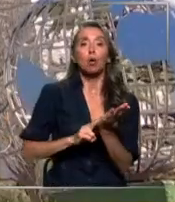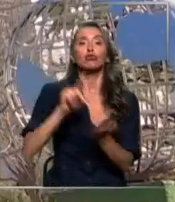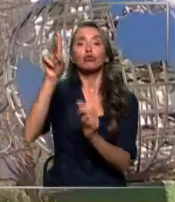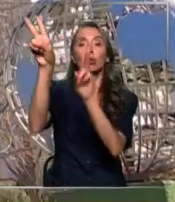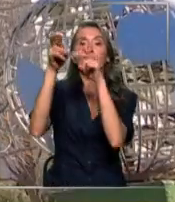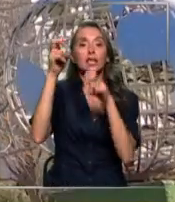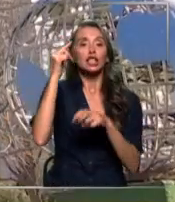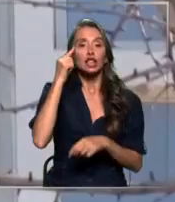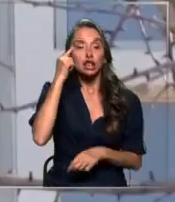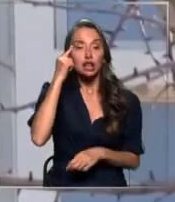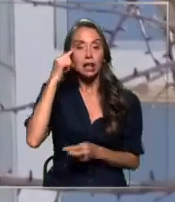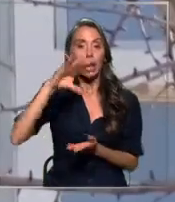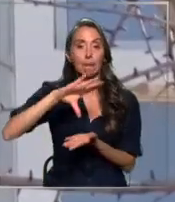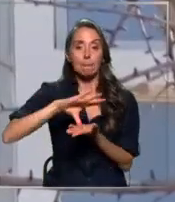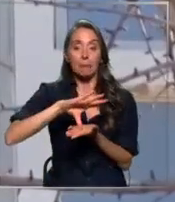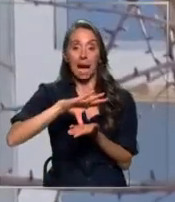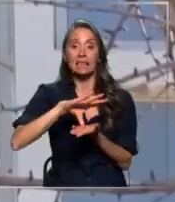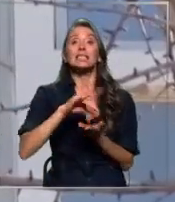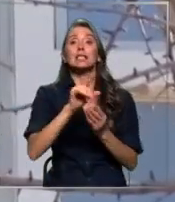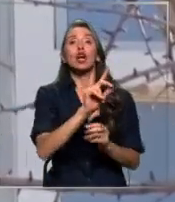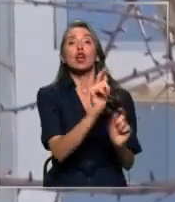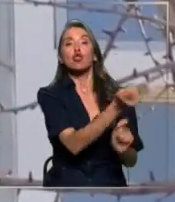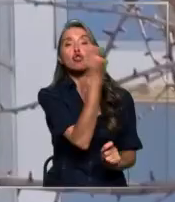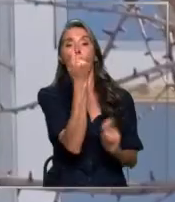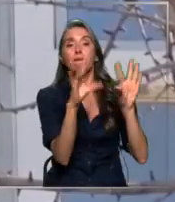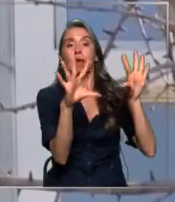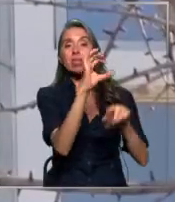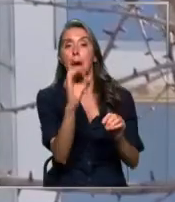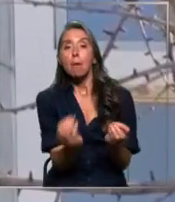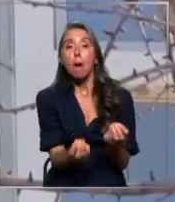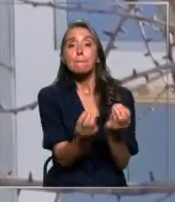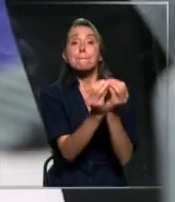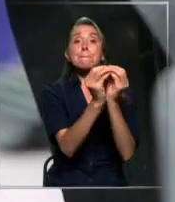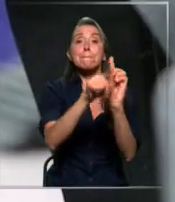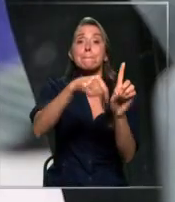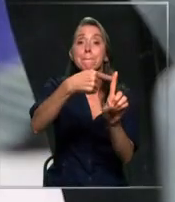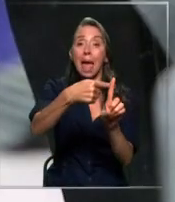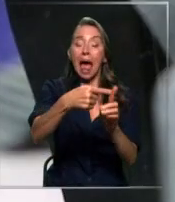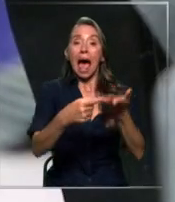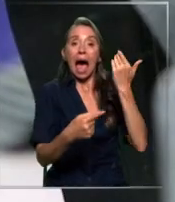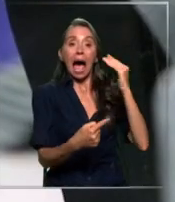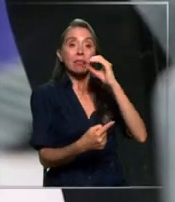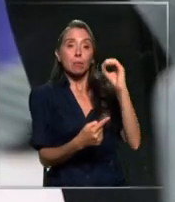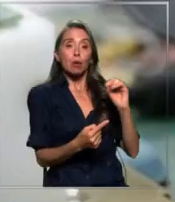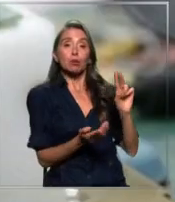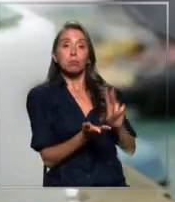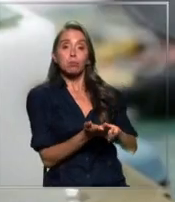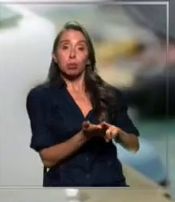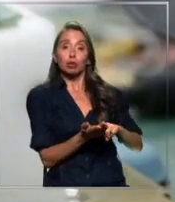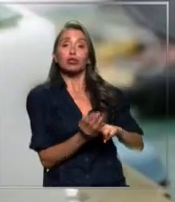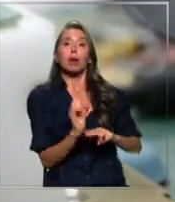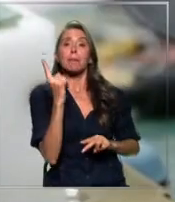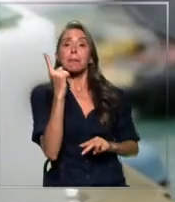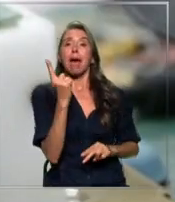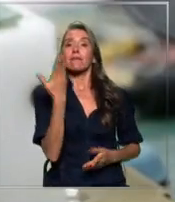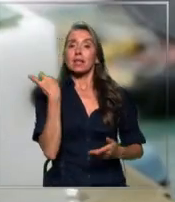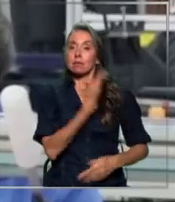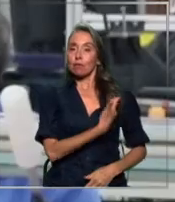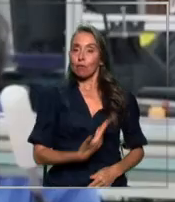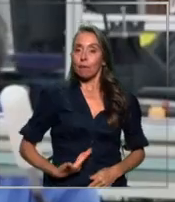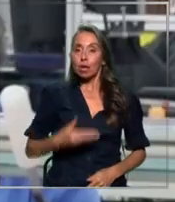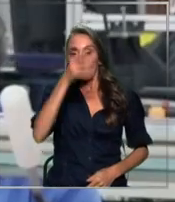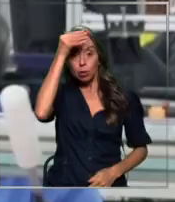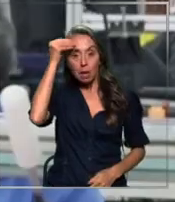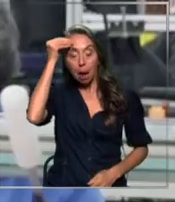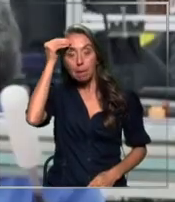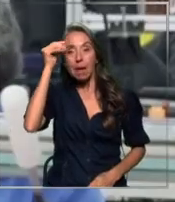China, nación a la que se le aplicaría un 10% adicional a los aranceles ya impuestos en su primer mandato y que el